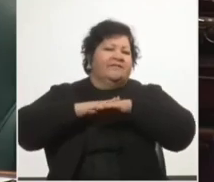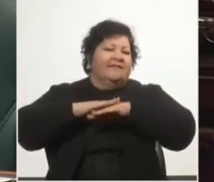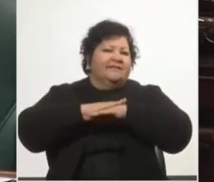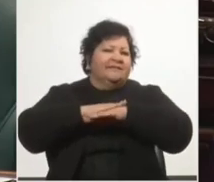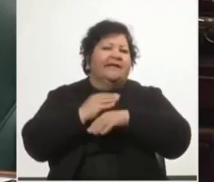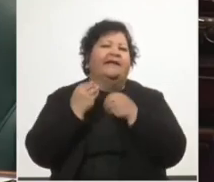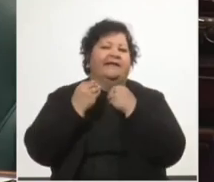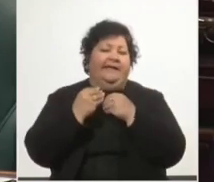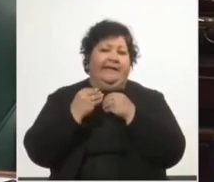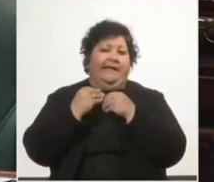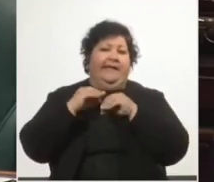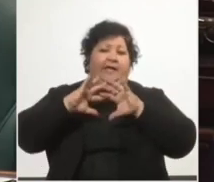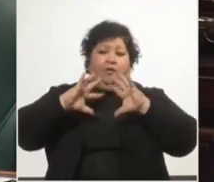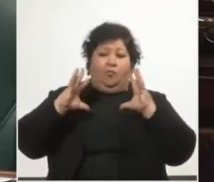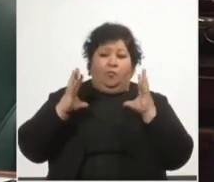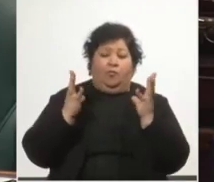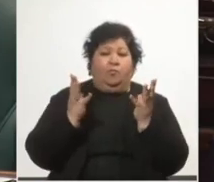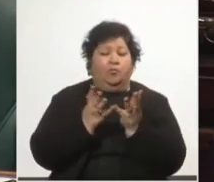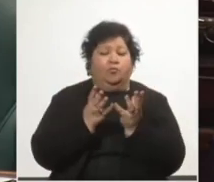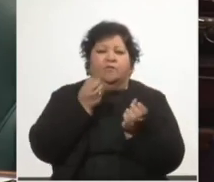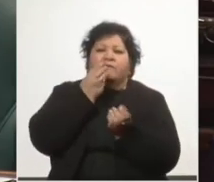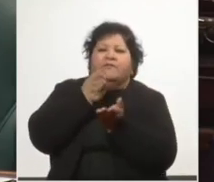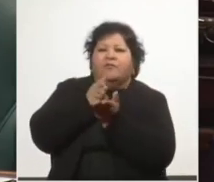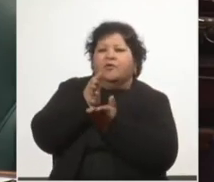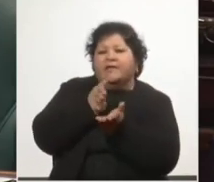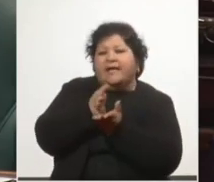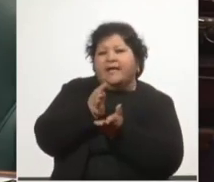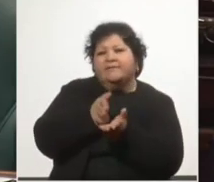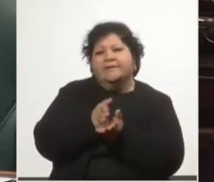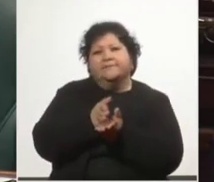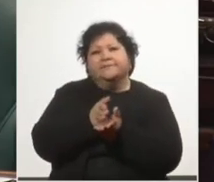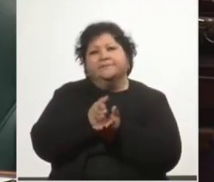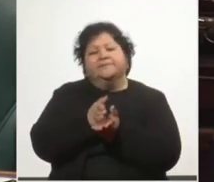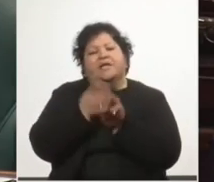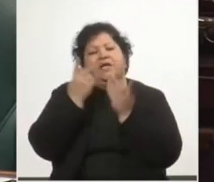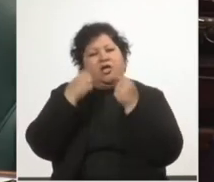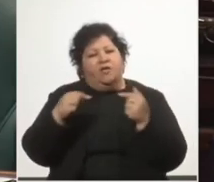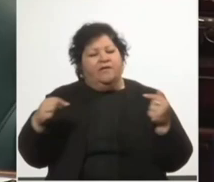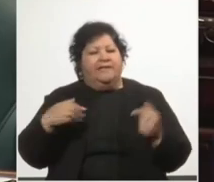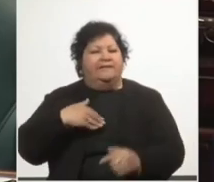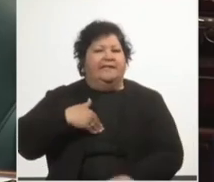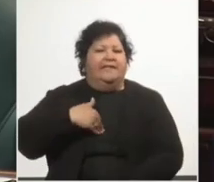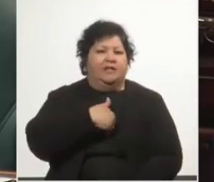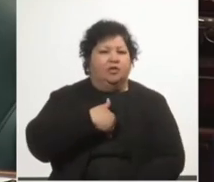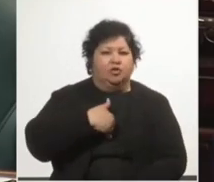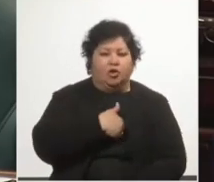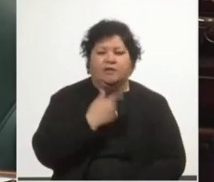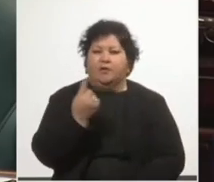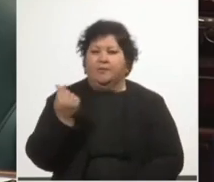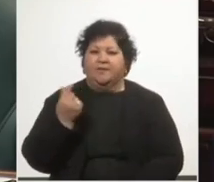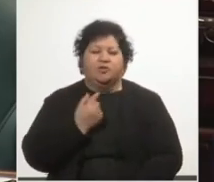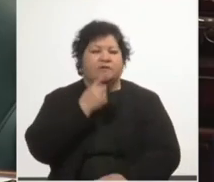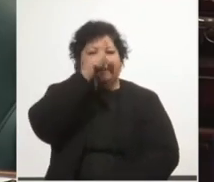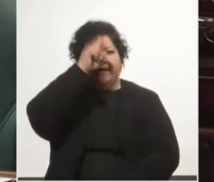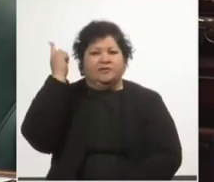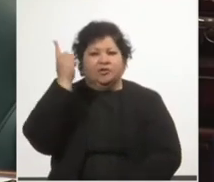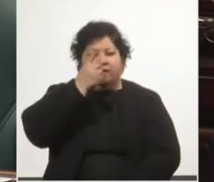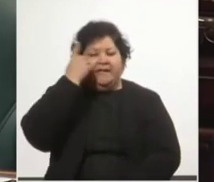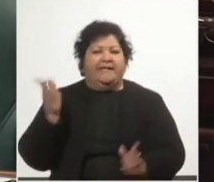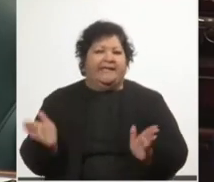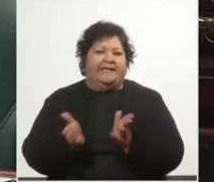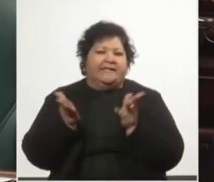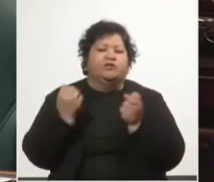favorable, ni podemos dejar de destacar hoy a nivel de bienes el rol que están jugando los precios internacionales en la reactivación.